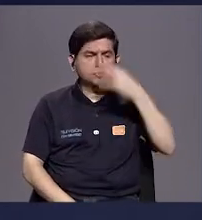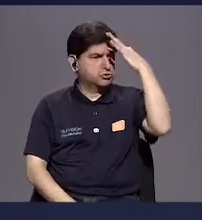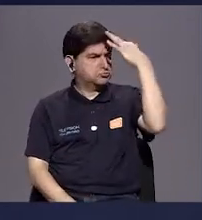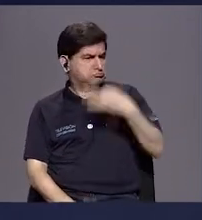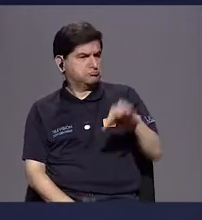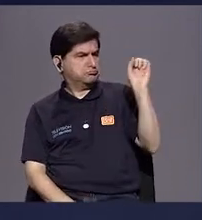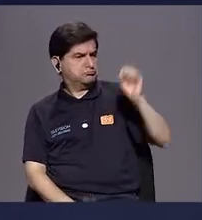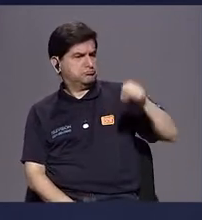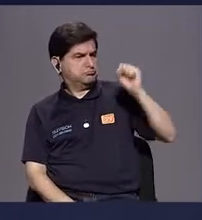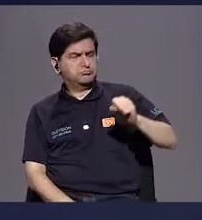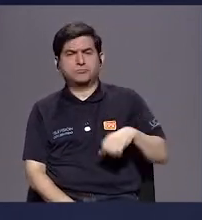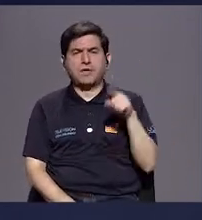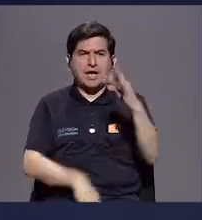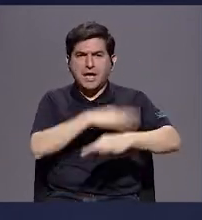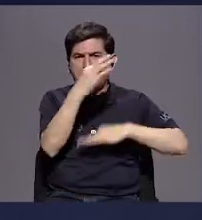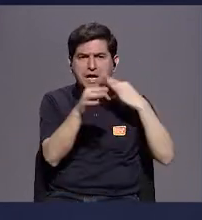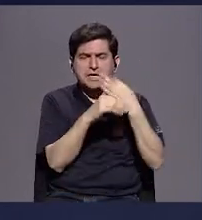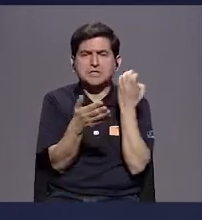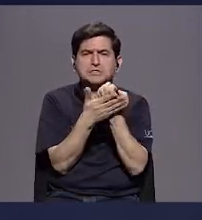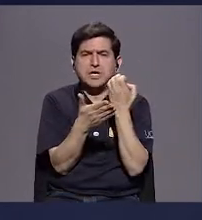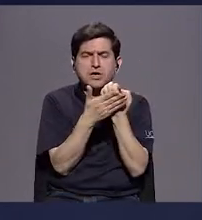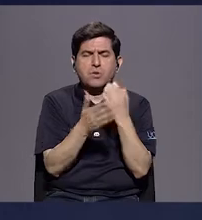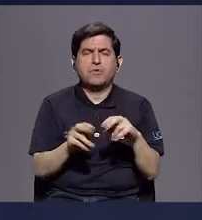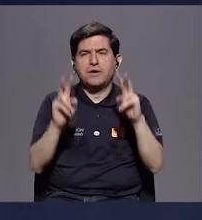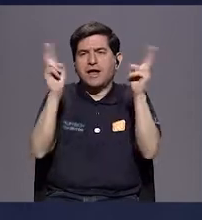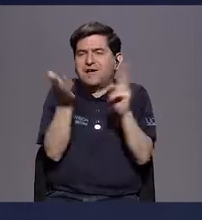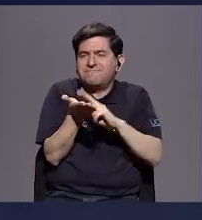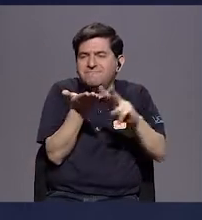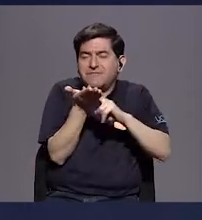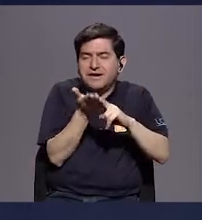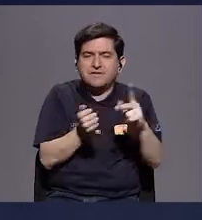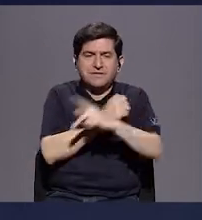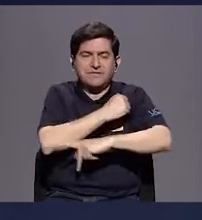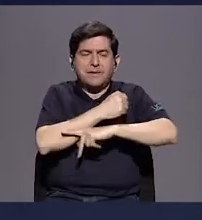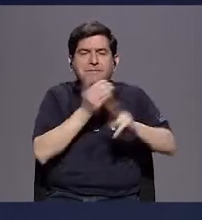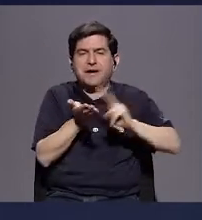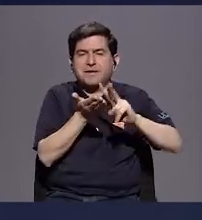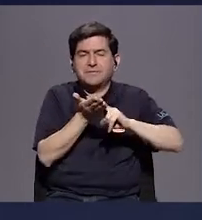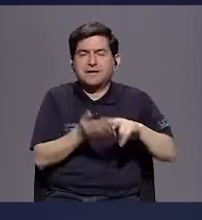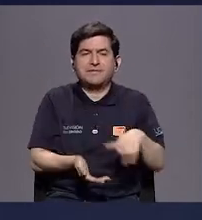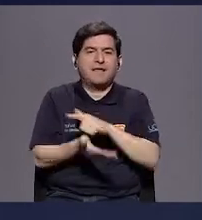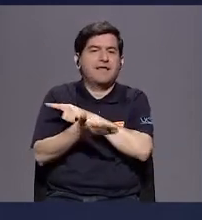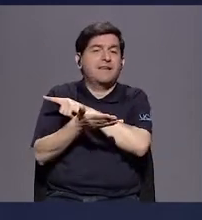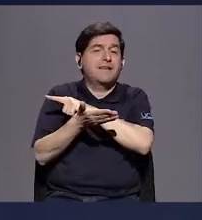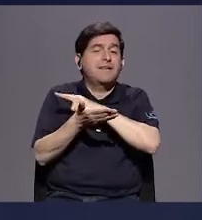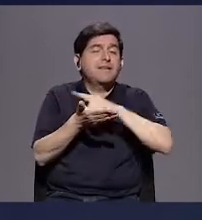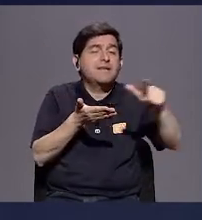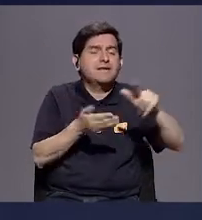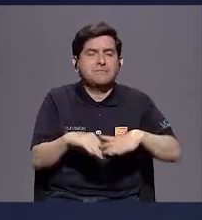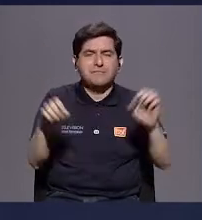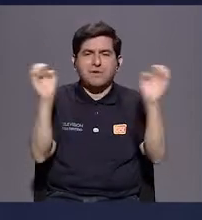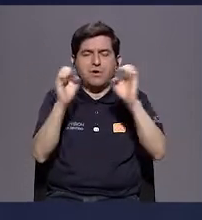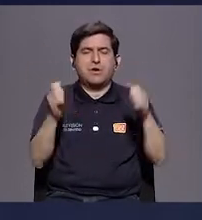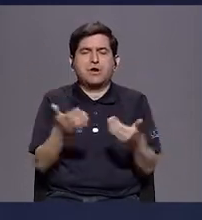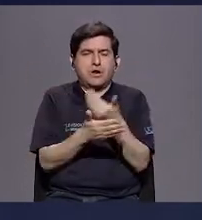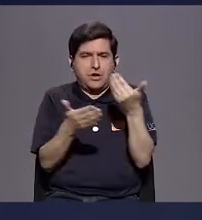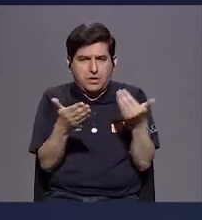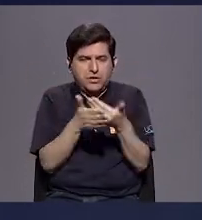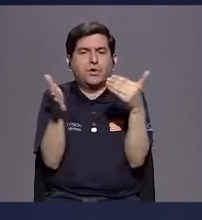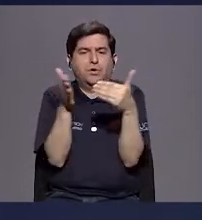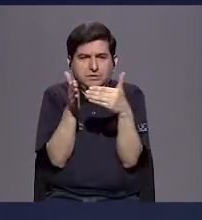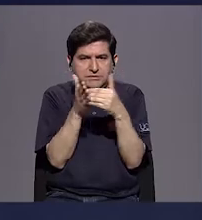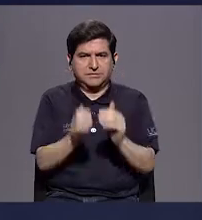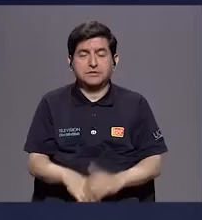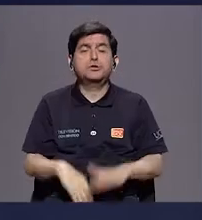apostábamos a ir hacia ese tipo de economías verdes, hacia un país verde, un país limpio, con energías renovables.